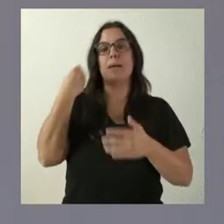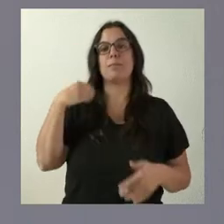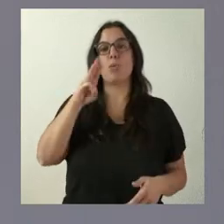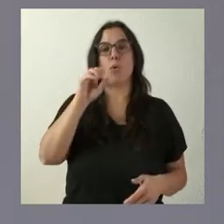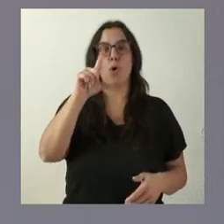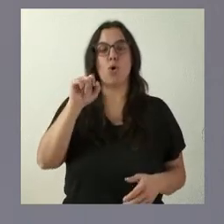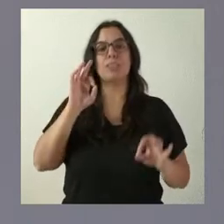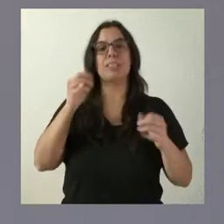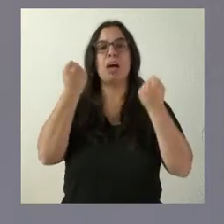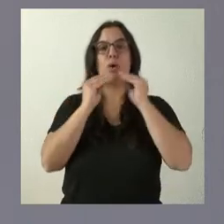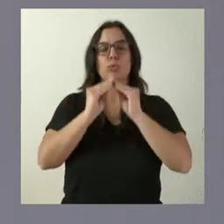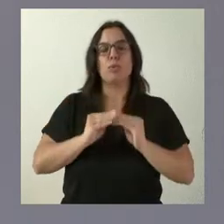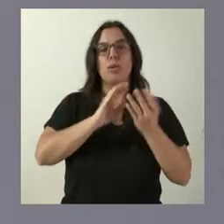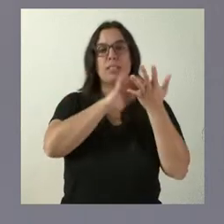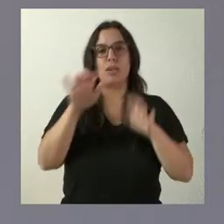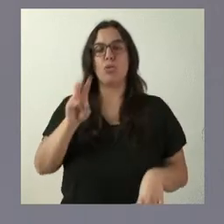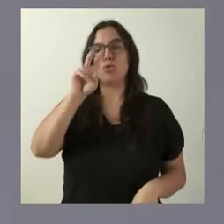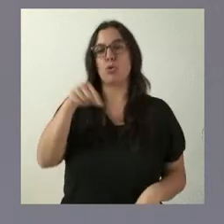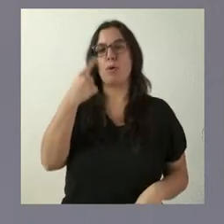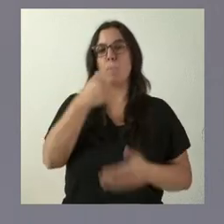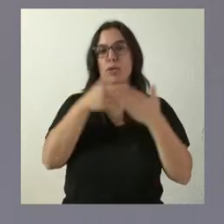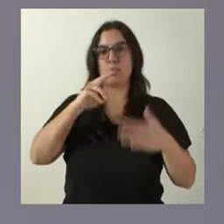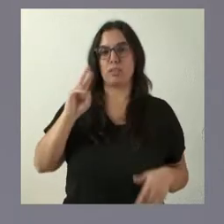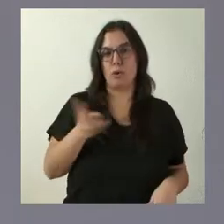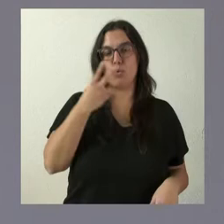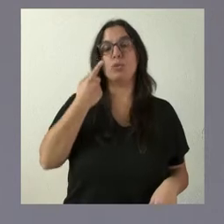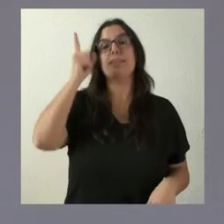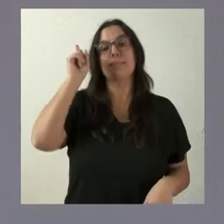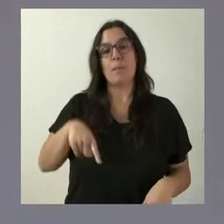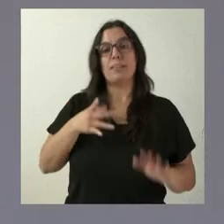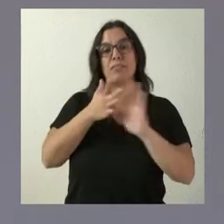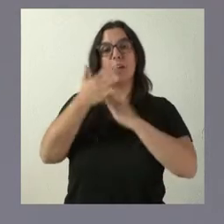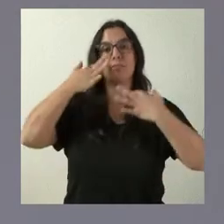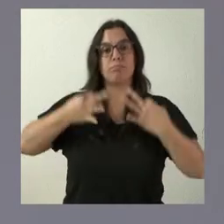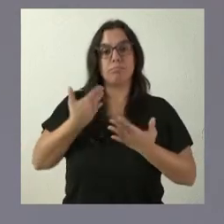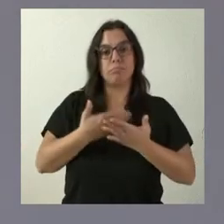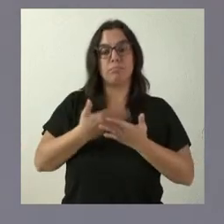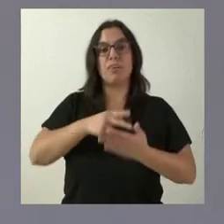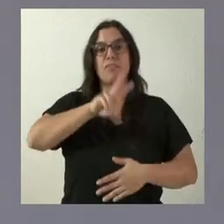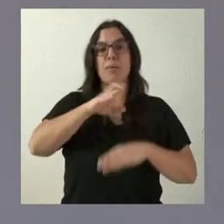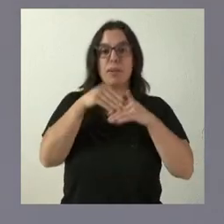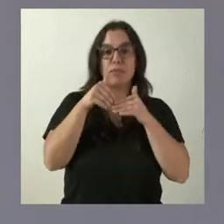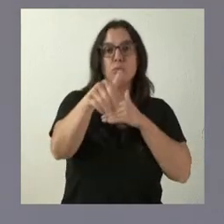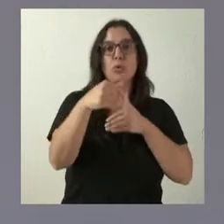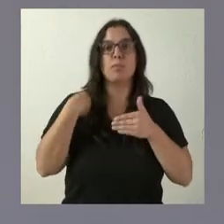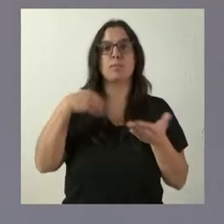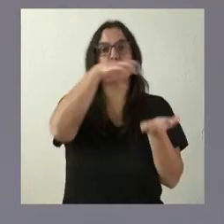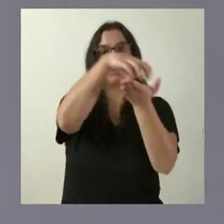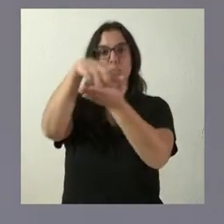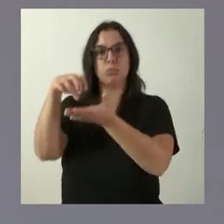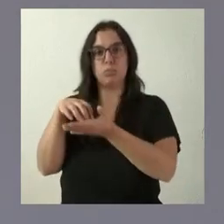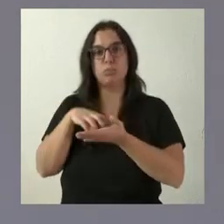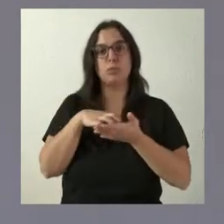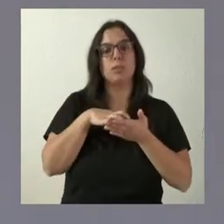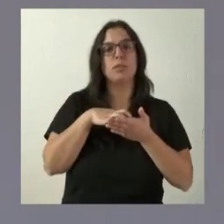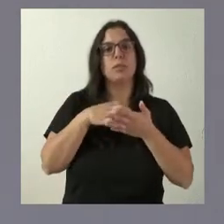Castilla y León, 2,1 millones de euros, que también garantiza el propio futuro de las instalaciones más tractoras en nuestra